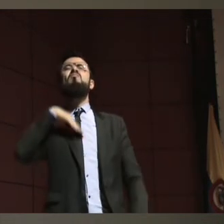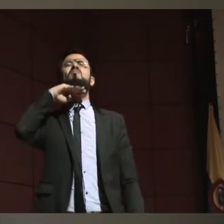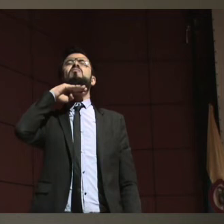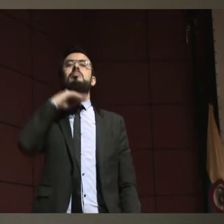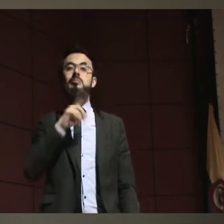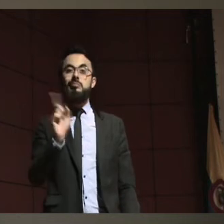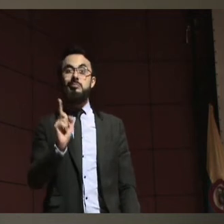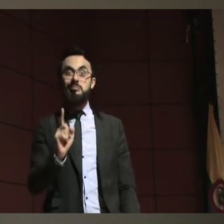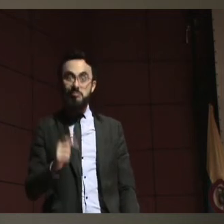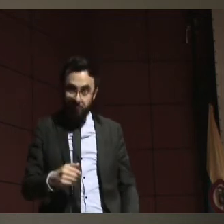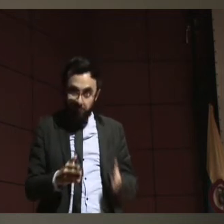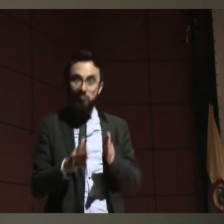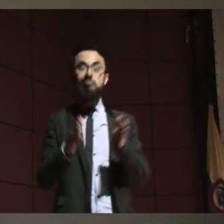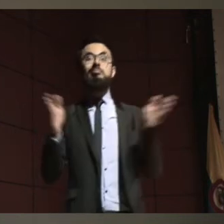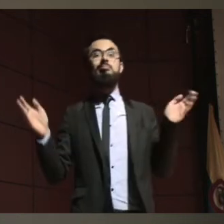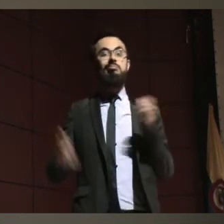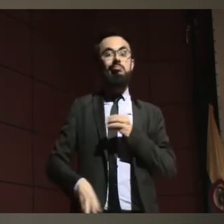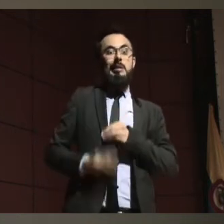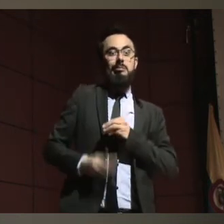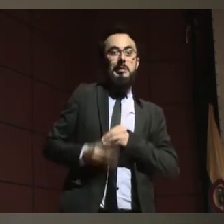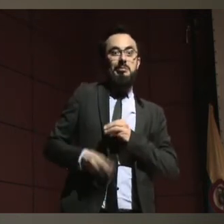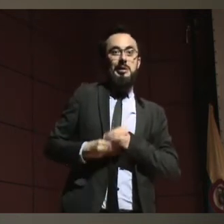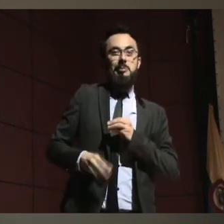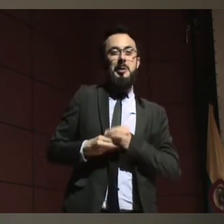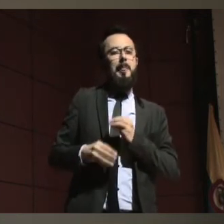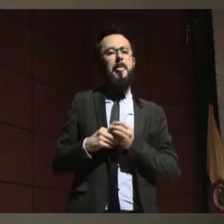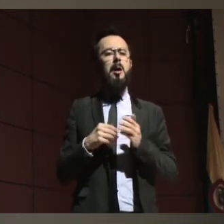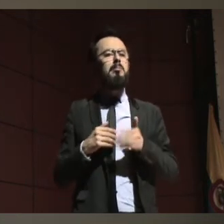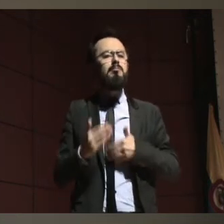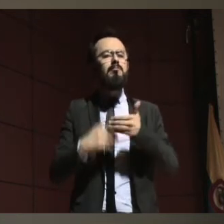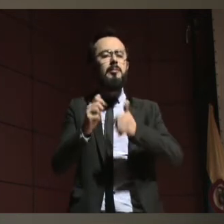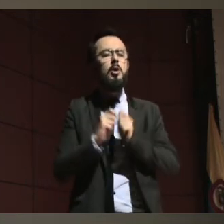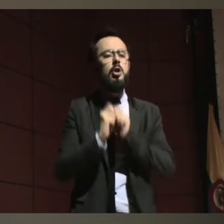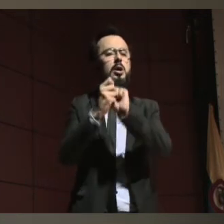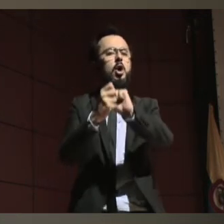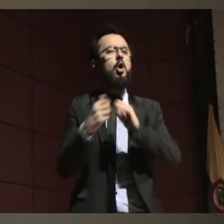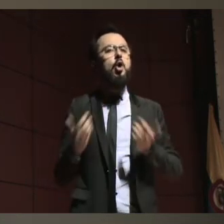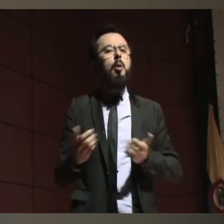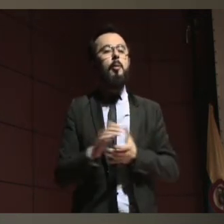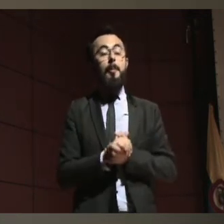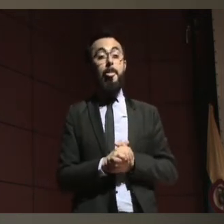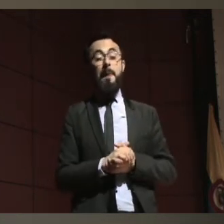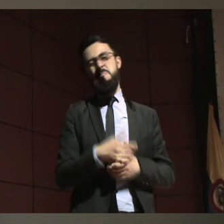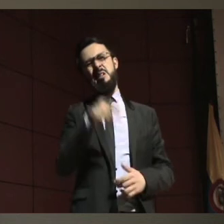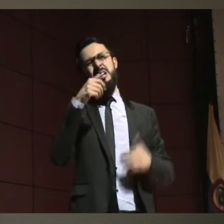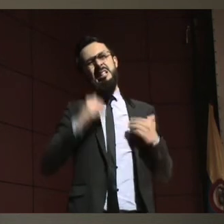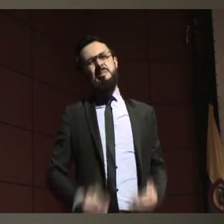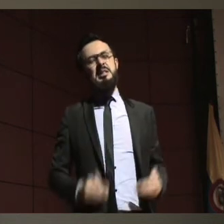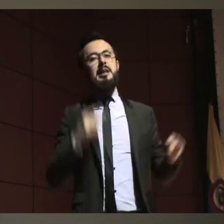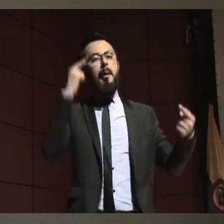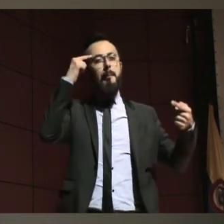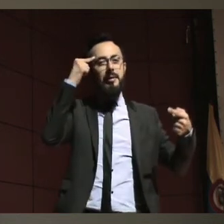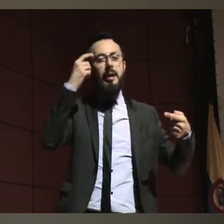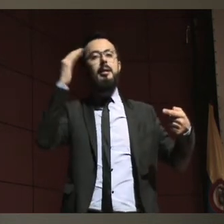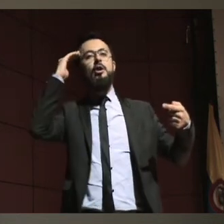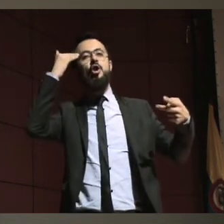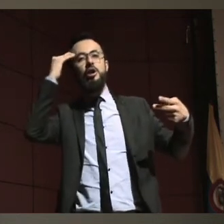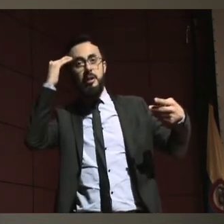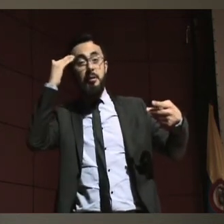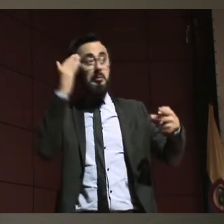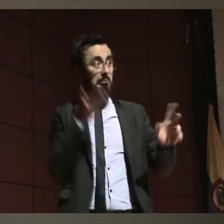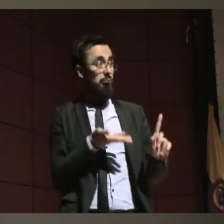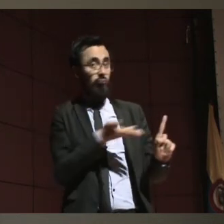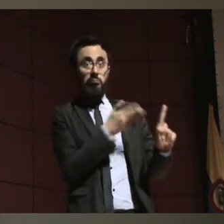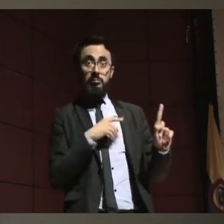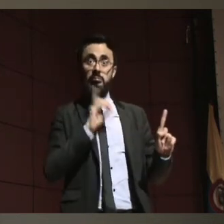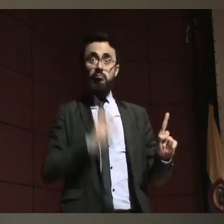A medida que nos damos cuenta que las personas con discapacidad mental y cognitiva pueden tomar decisiones,